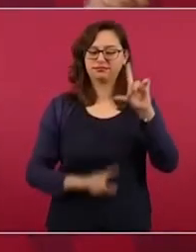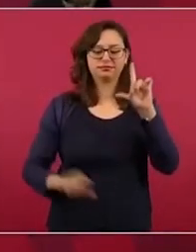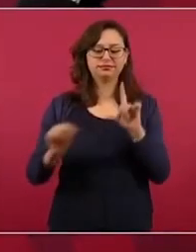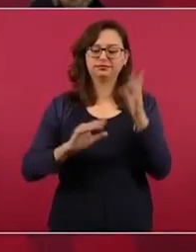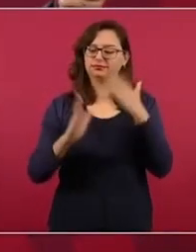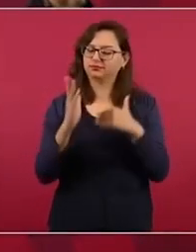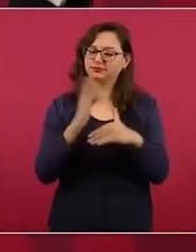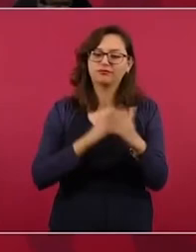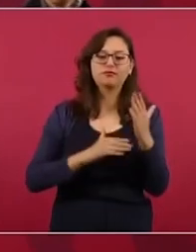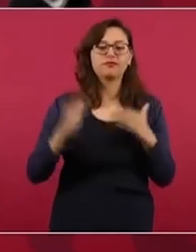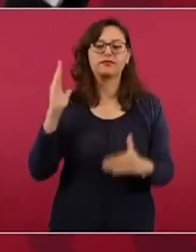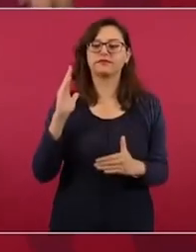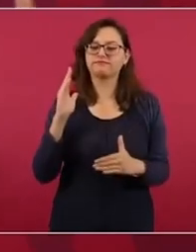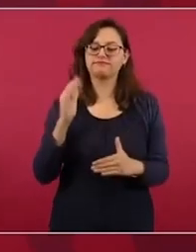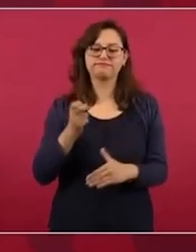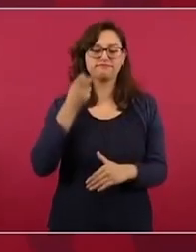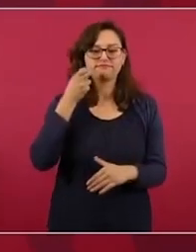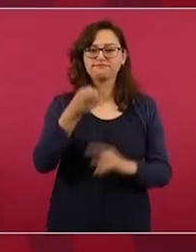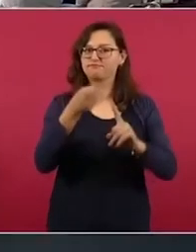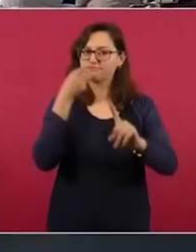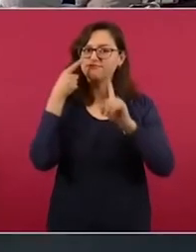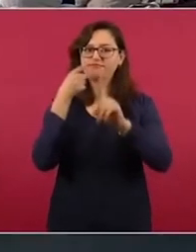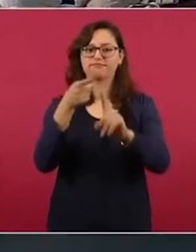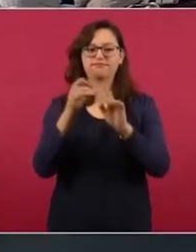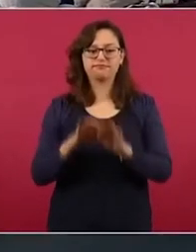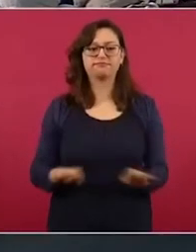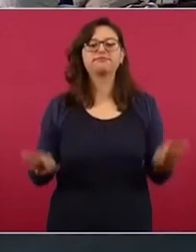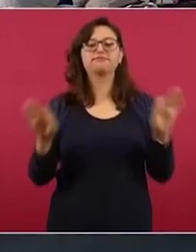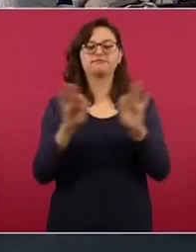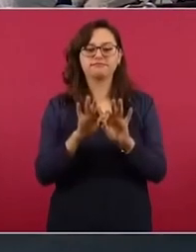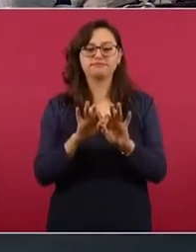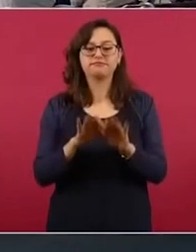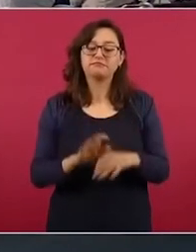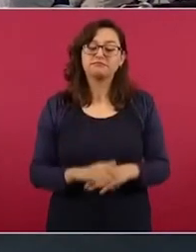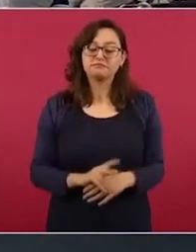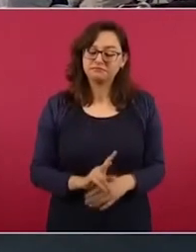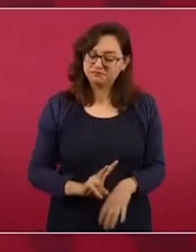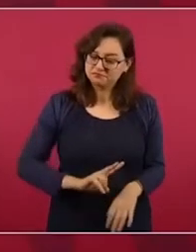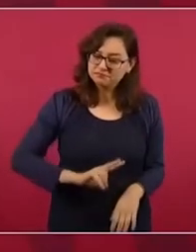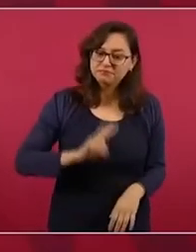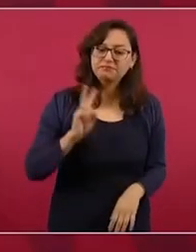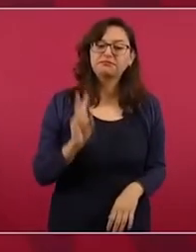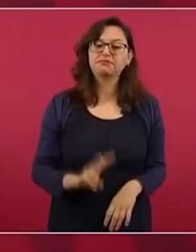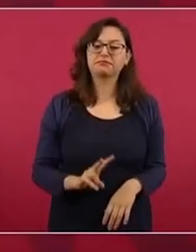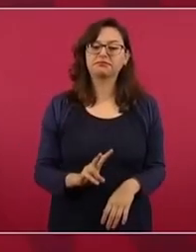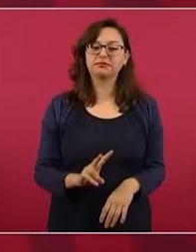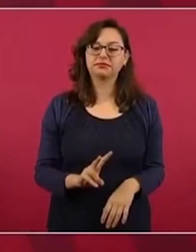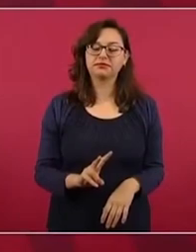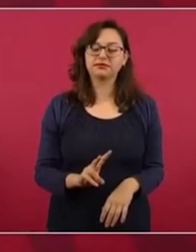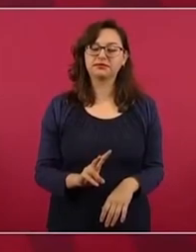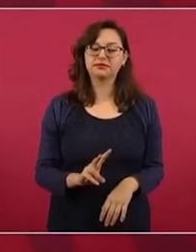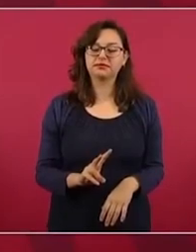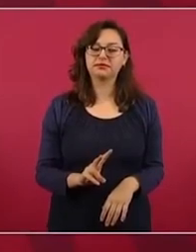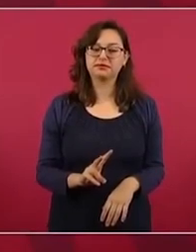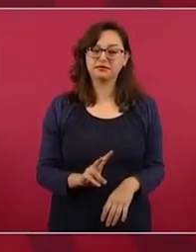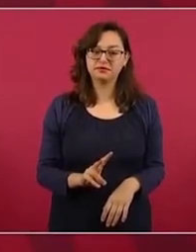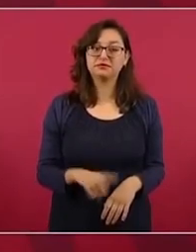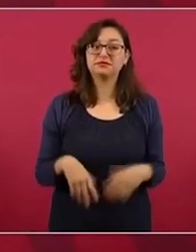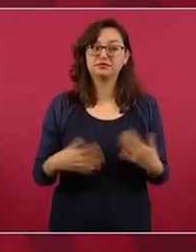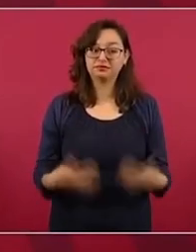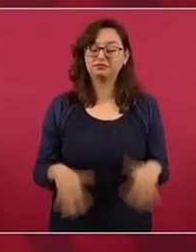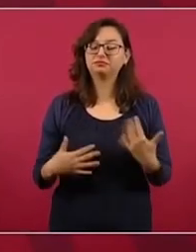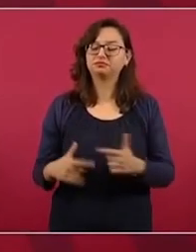sacar adelante la transformación. Va a ser realmente un buen